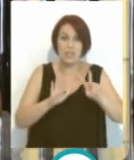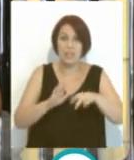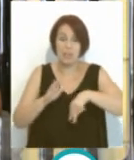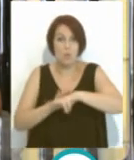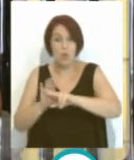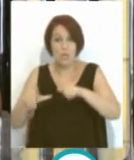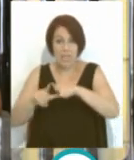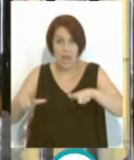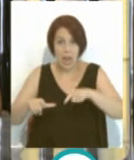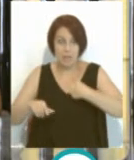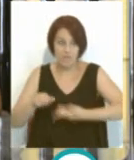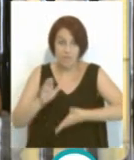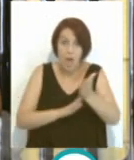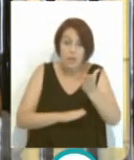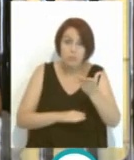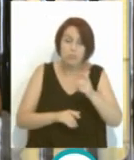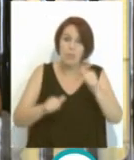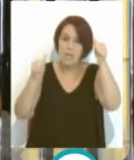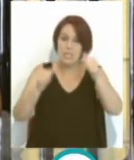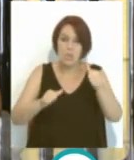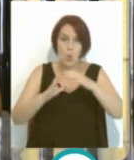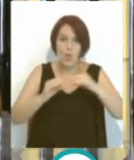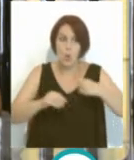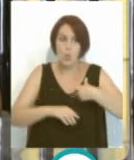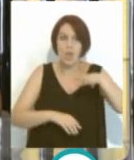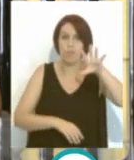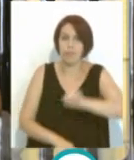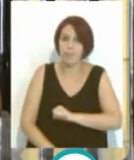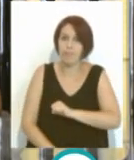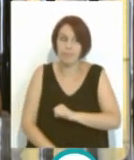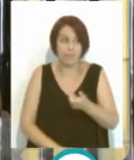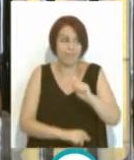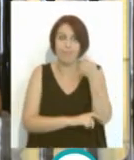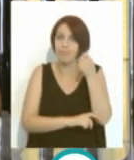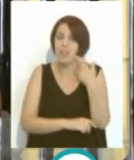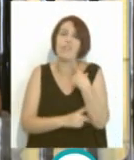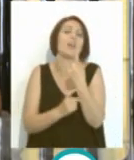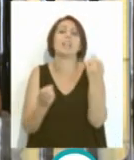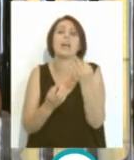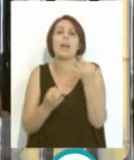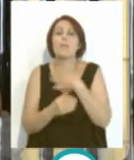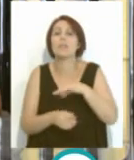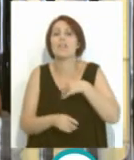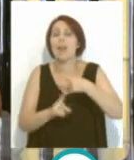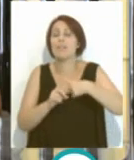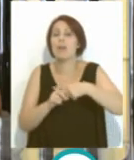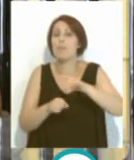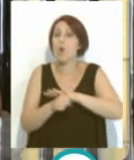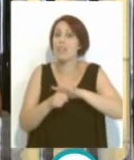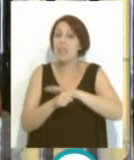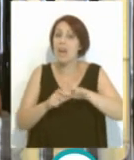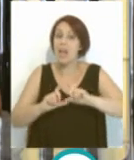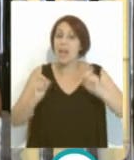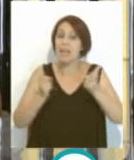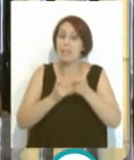consiguen al final traerse los títulos a nivel regional. Lo que les falta quizá es tener la posibilidad de competir a nivel provincial entre varios